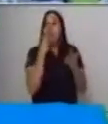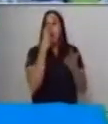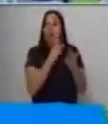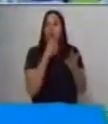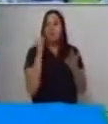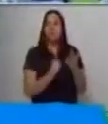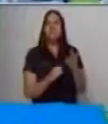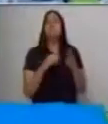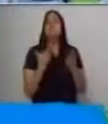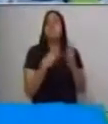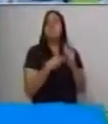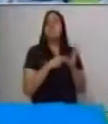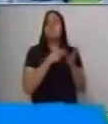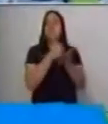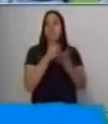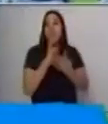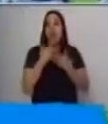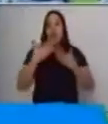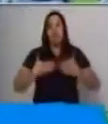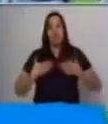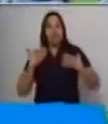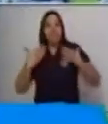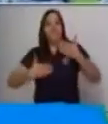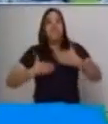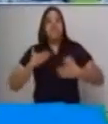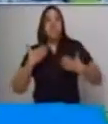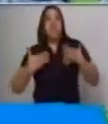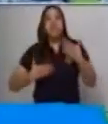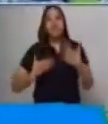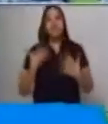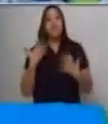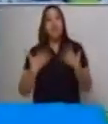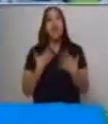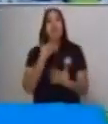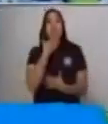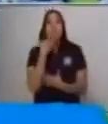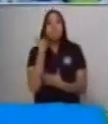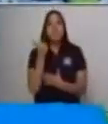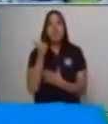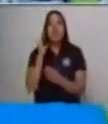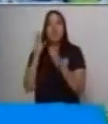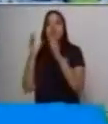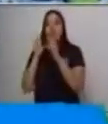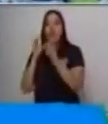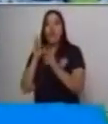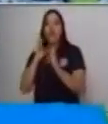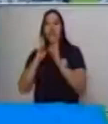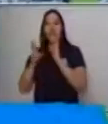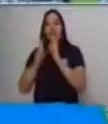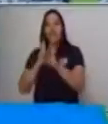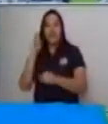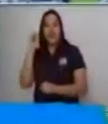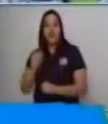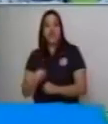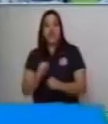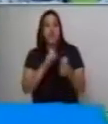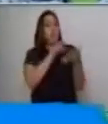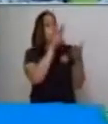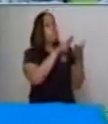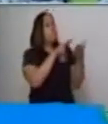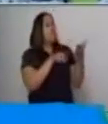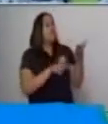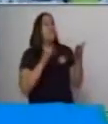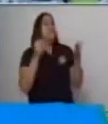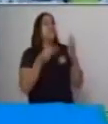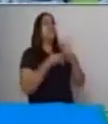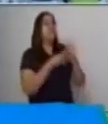a expresarnos de una mejor manera ante las personas de nuestro entorno. Vamos a leer el concepto de descripción